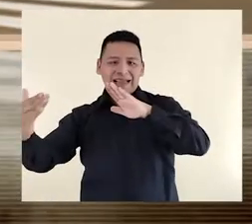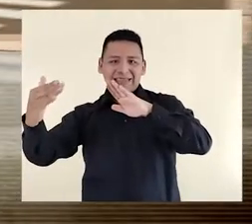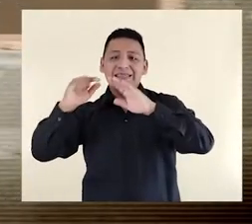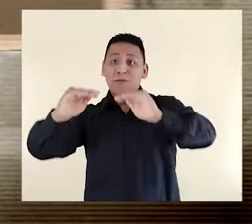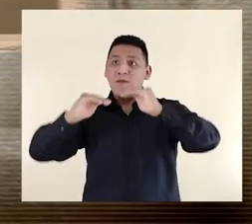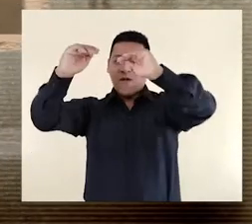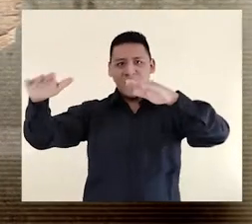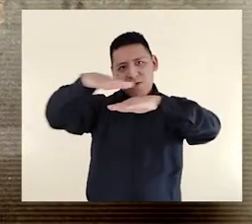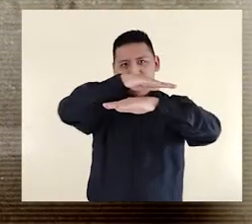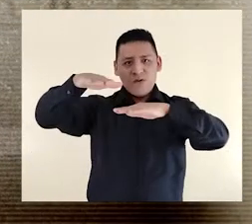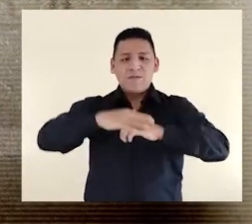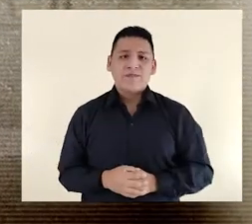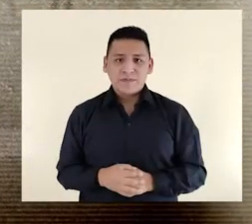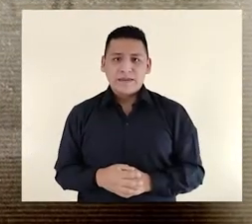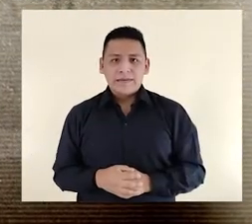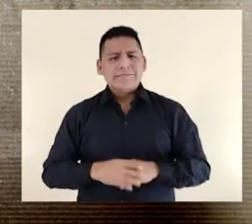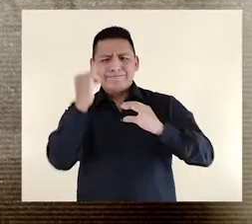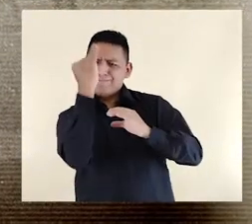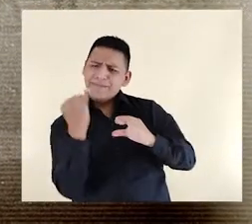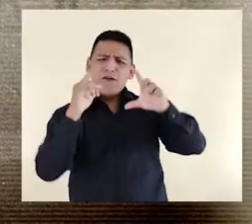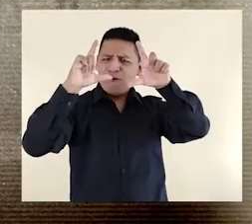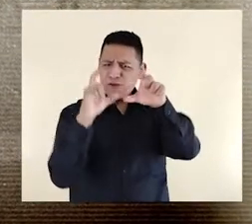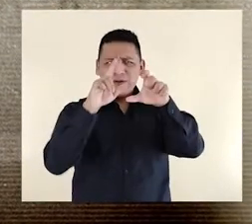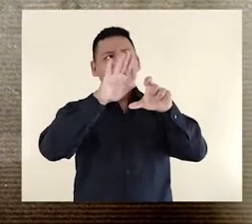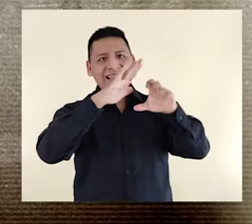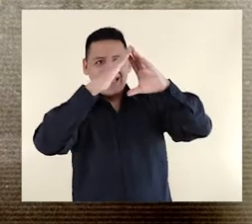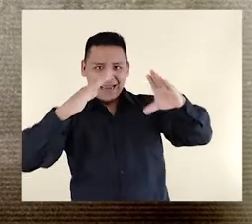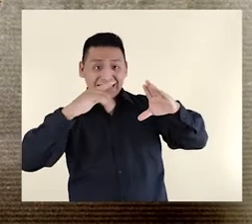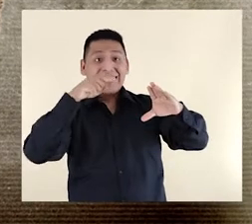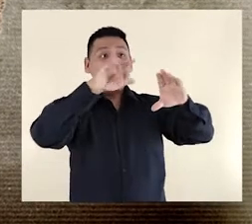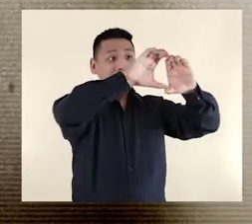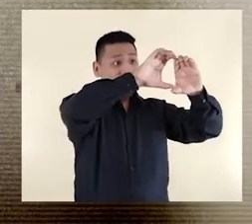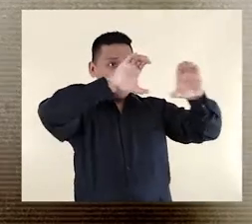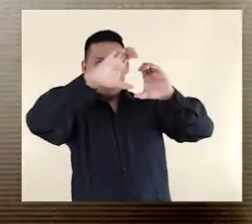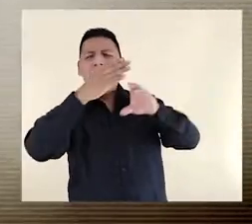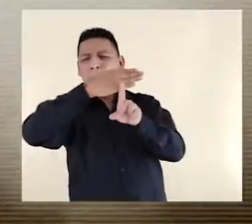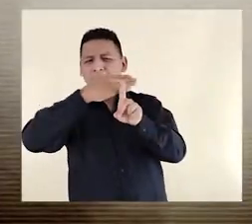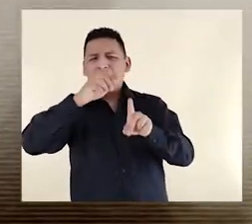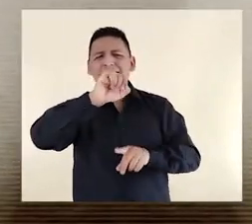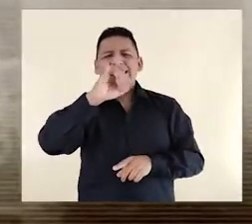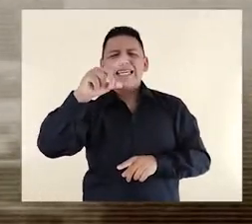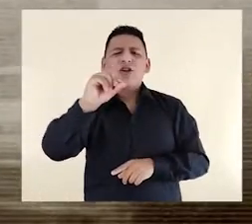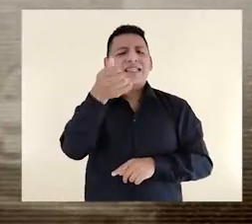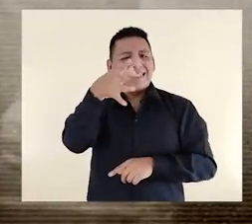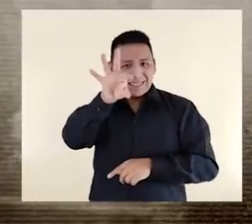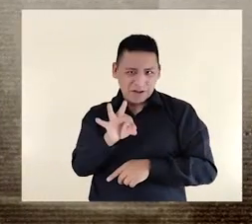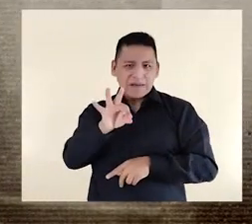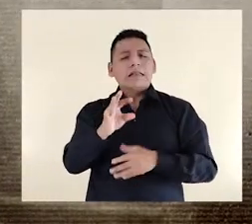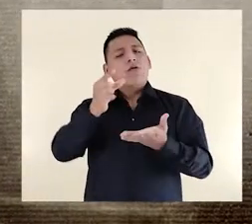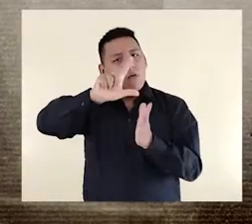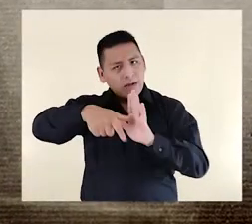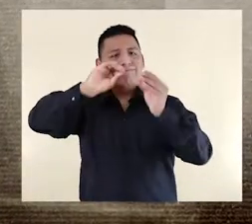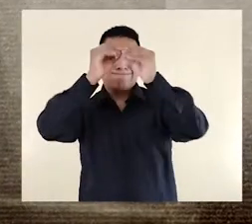propiedad y otra altura de piso por la evolución de grabados y fotografías de esta casa parece ser que este balcón es de mediados del siglo